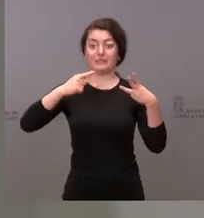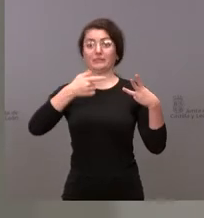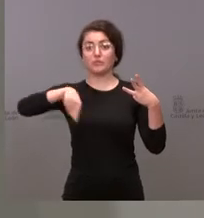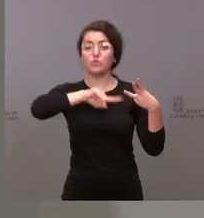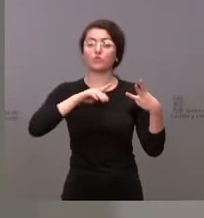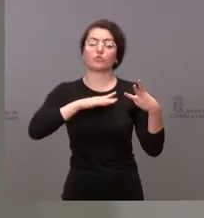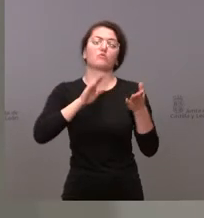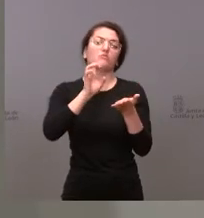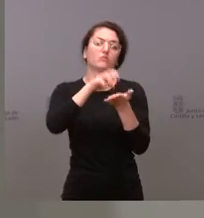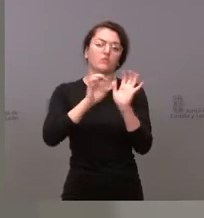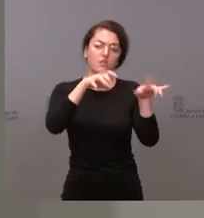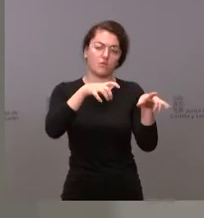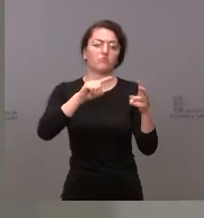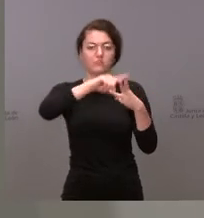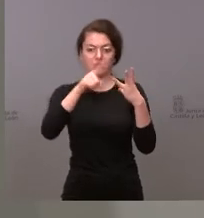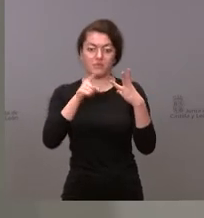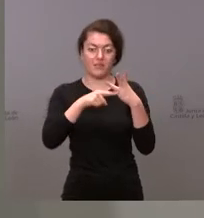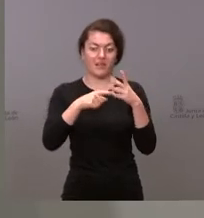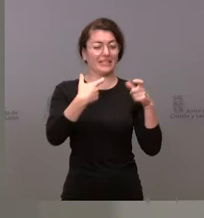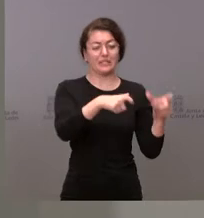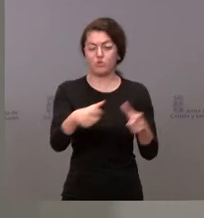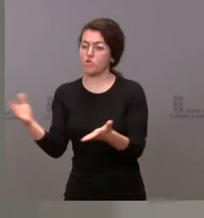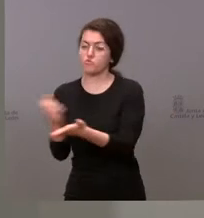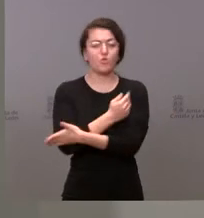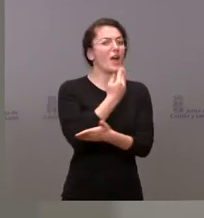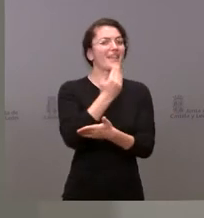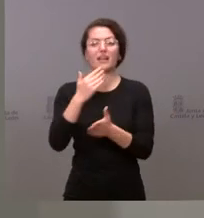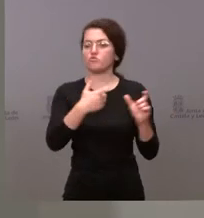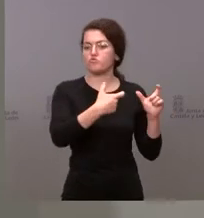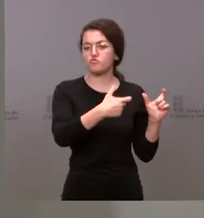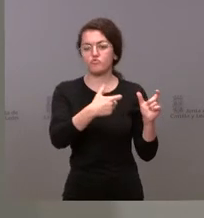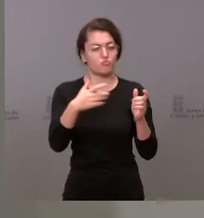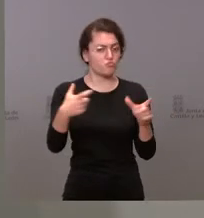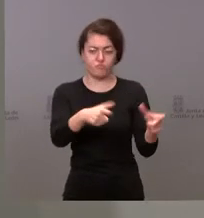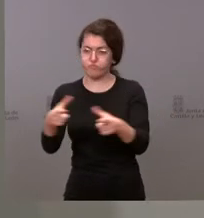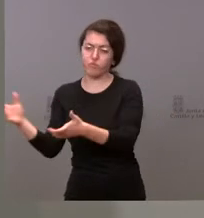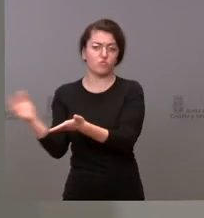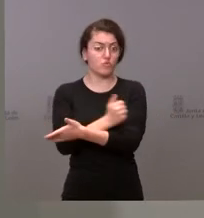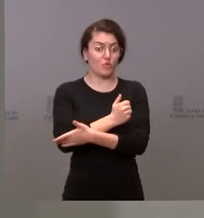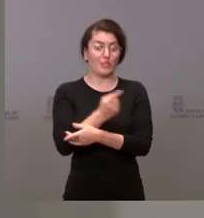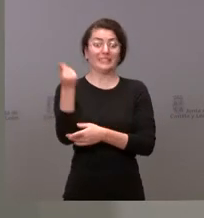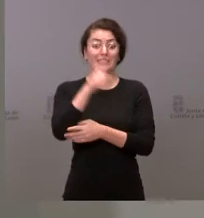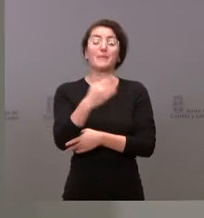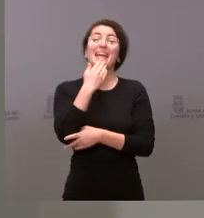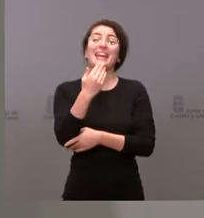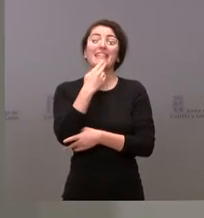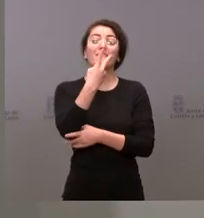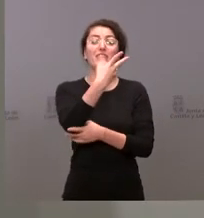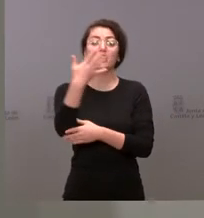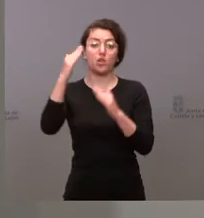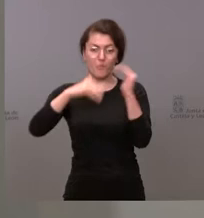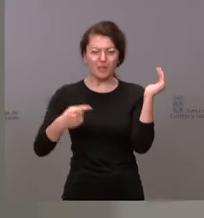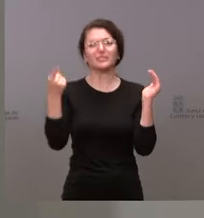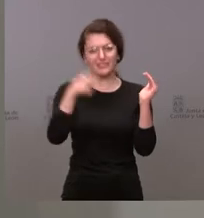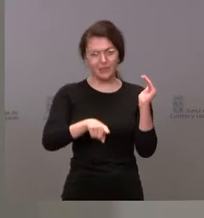en todos los sectores, en todas las edades, también entre los menores de 25 años. Y eso nos hace